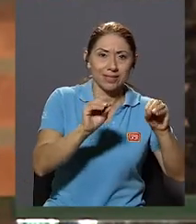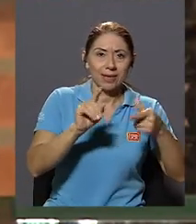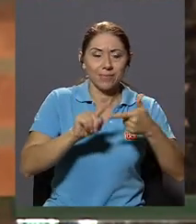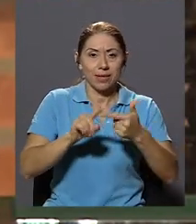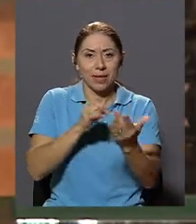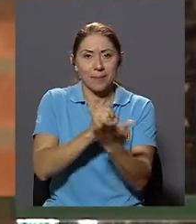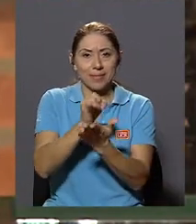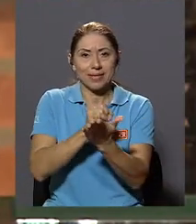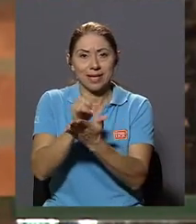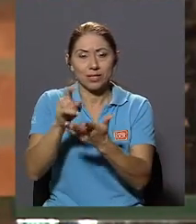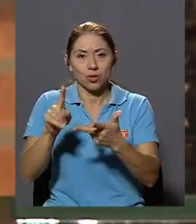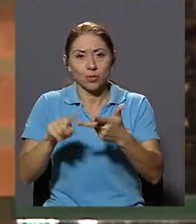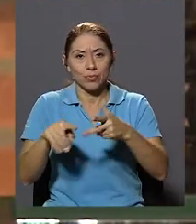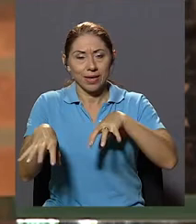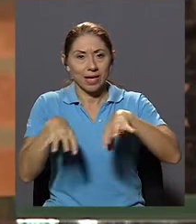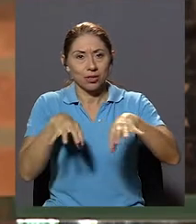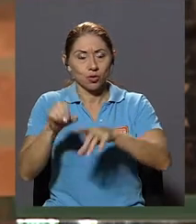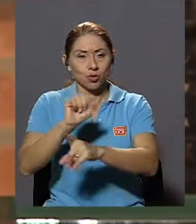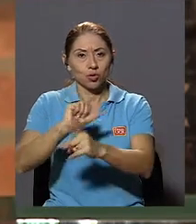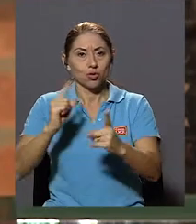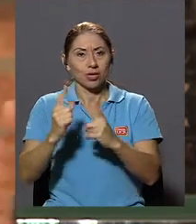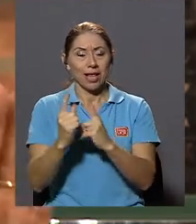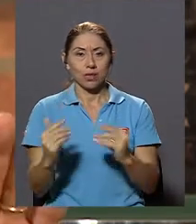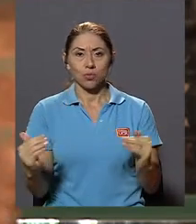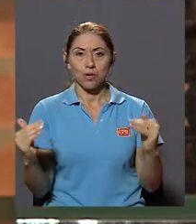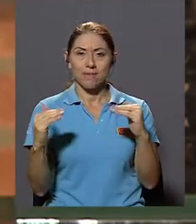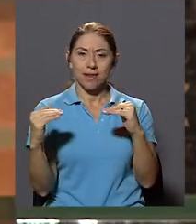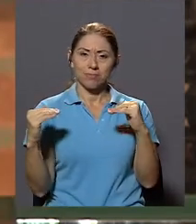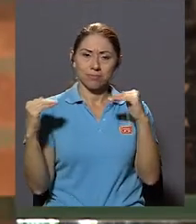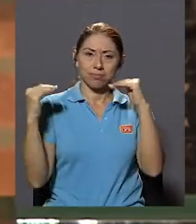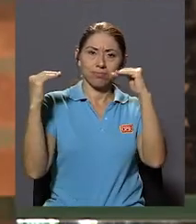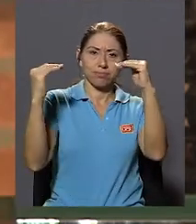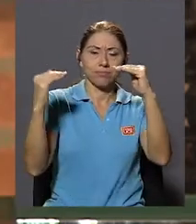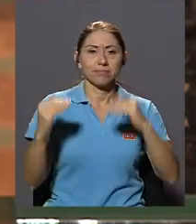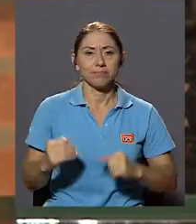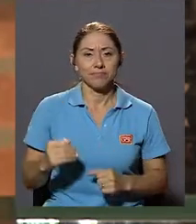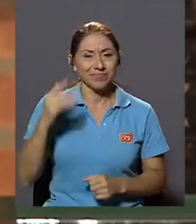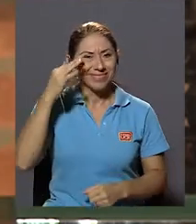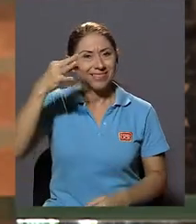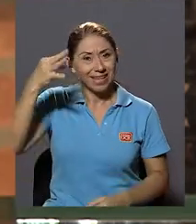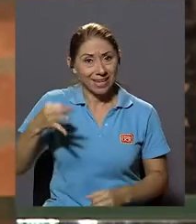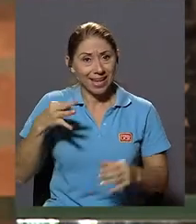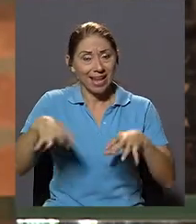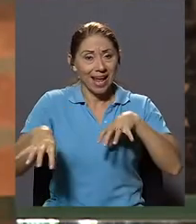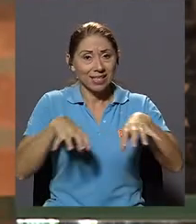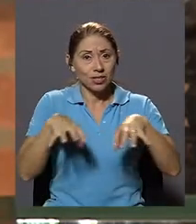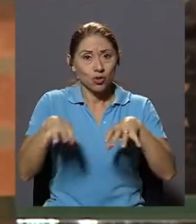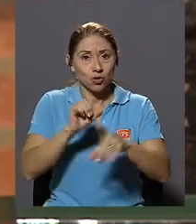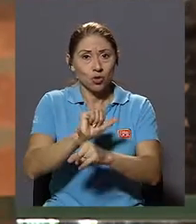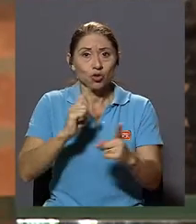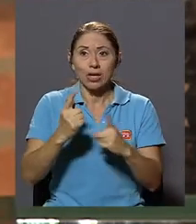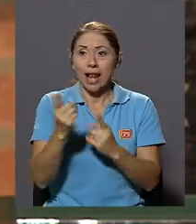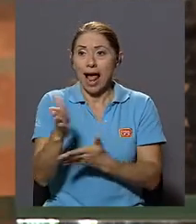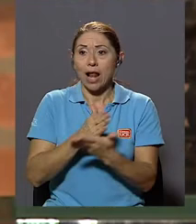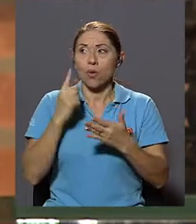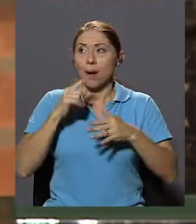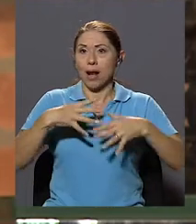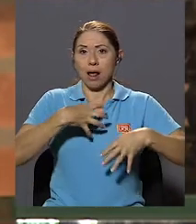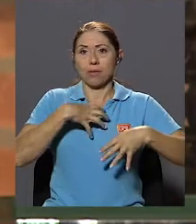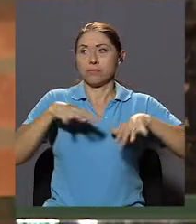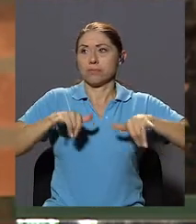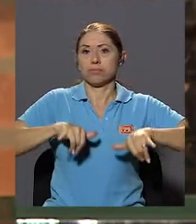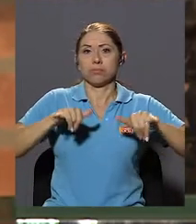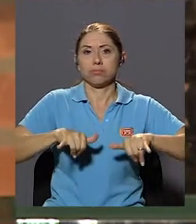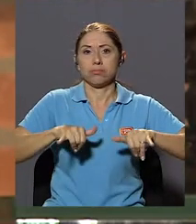social De muy alto nivel Se cree que La acción social Es algo más Local Pero